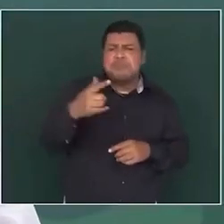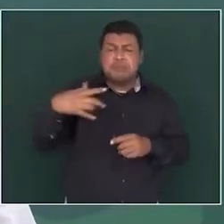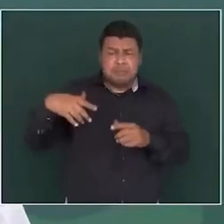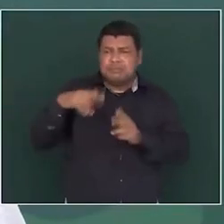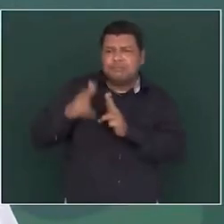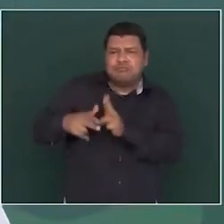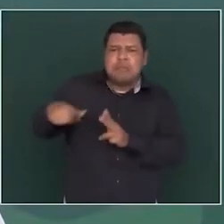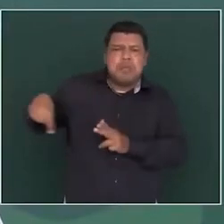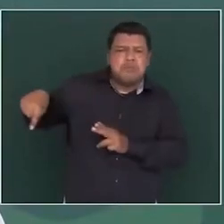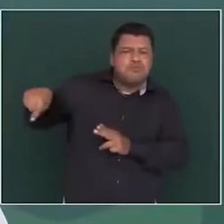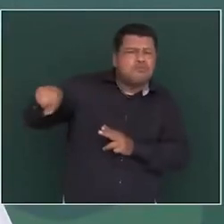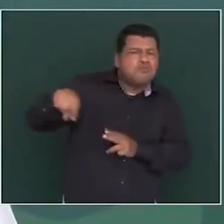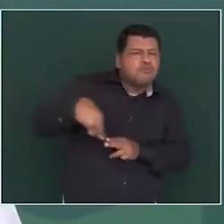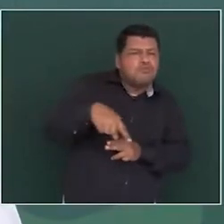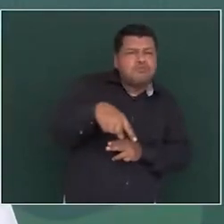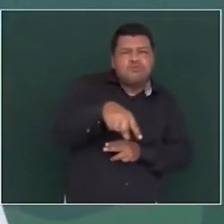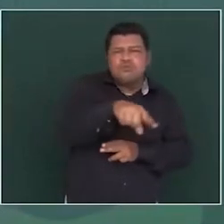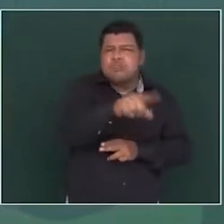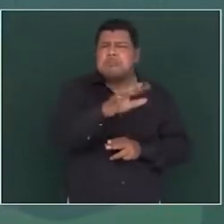y cedillo